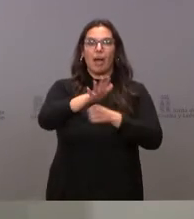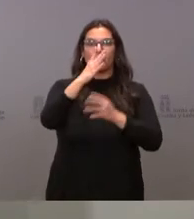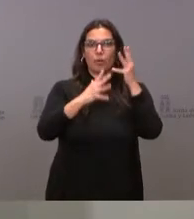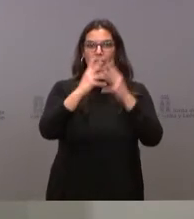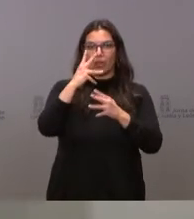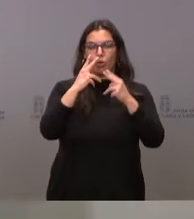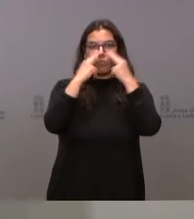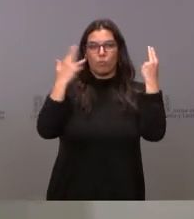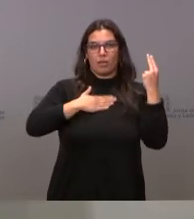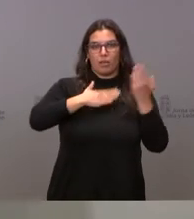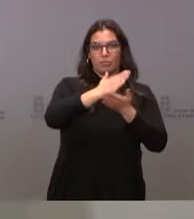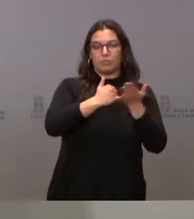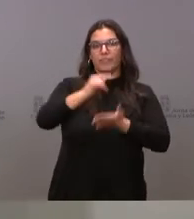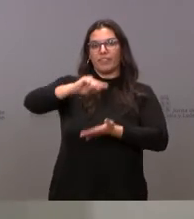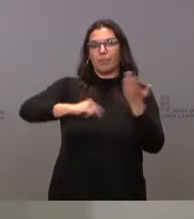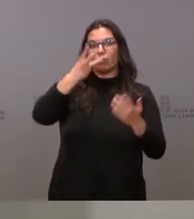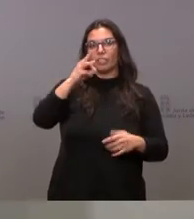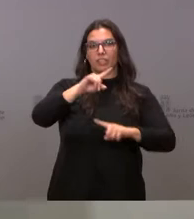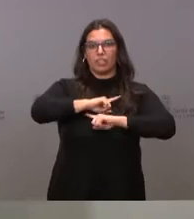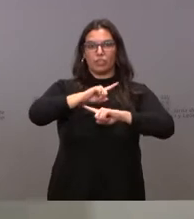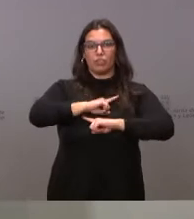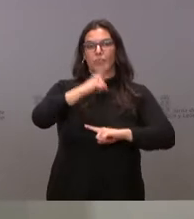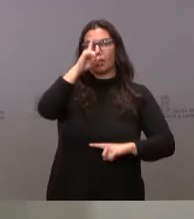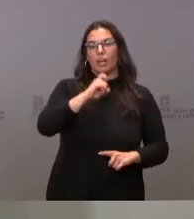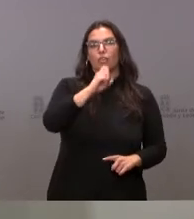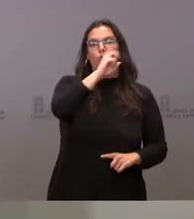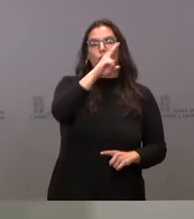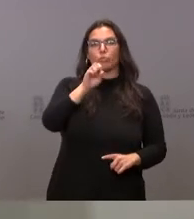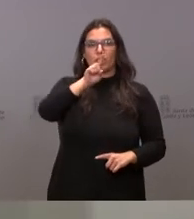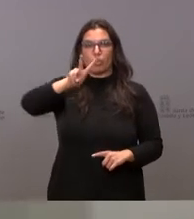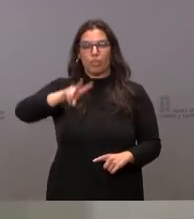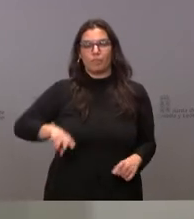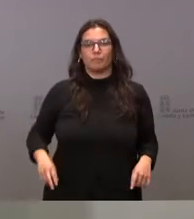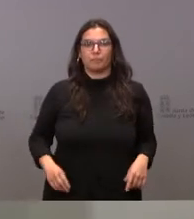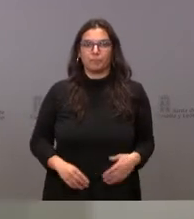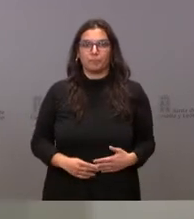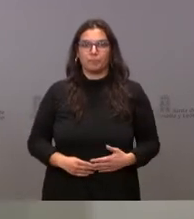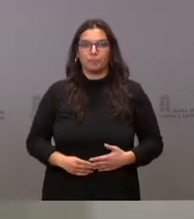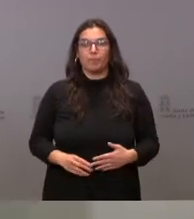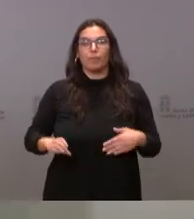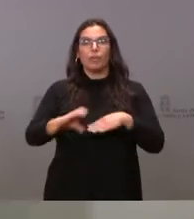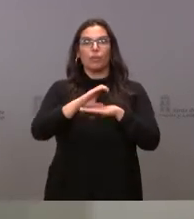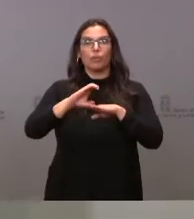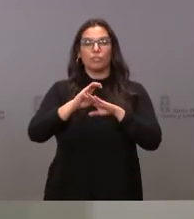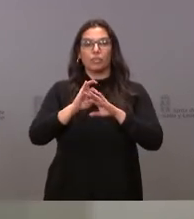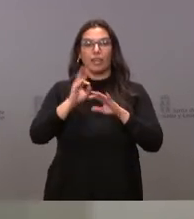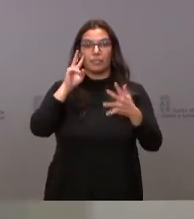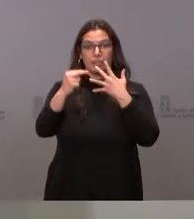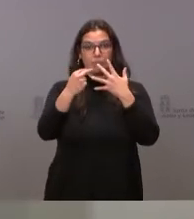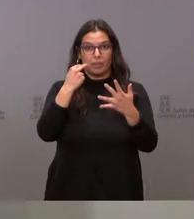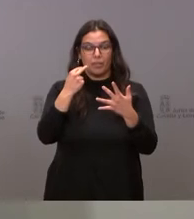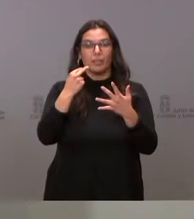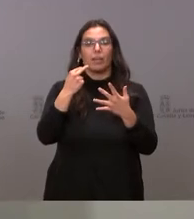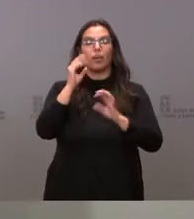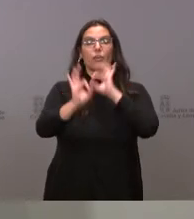de la Comunidad, firmado el 30 de noviembre del año 2012. La Consejería de Transparencia, la